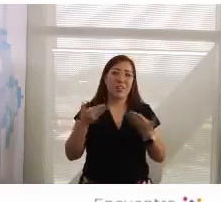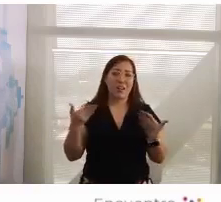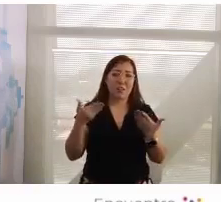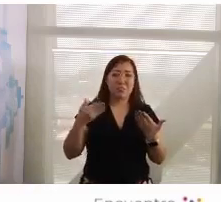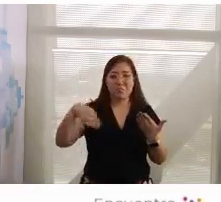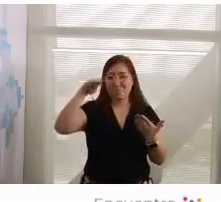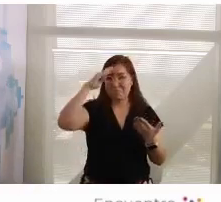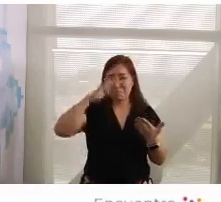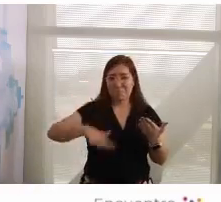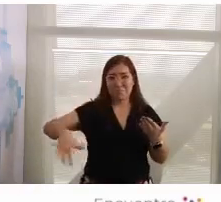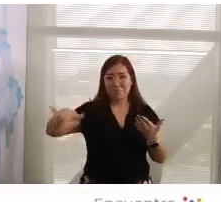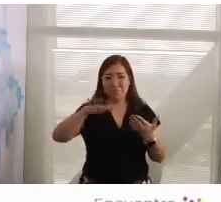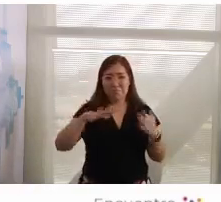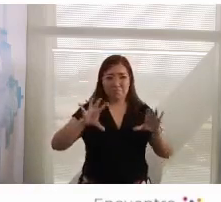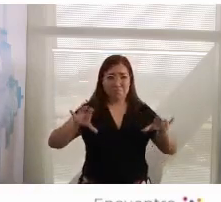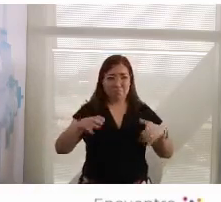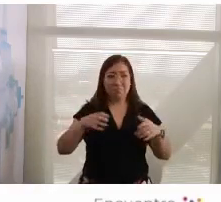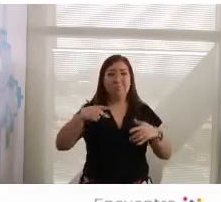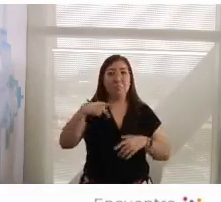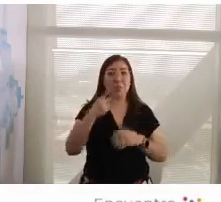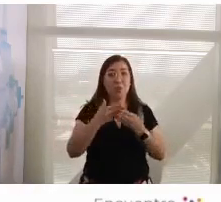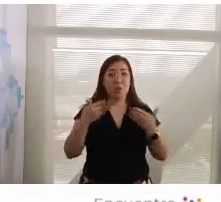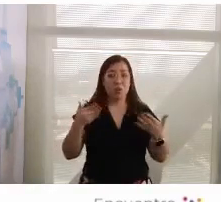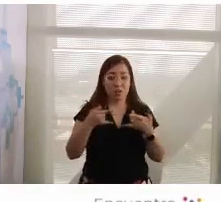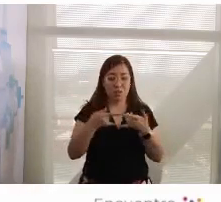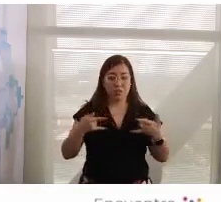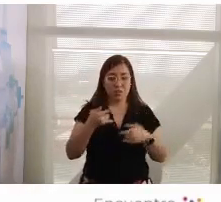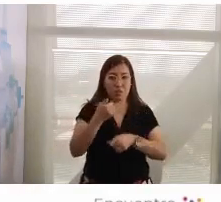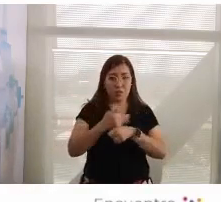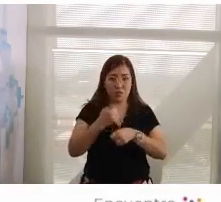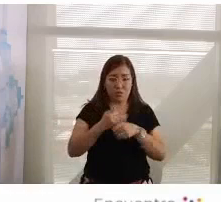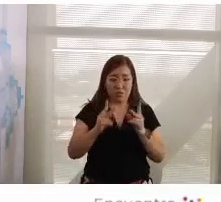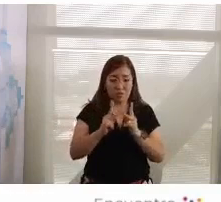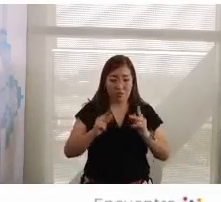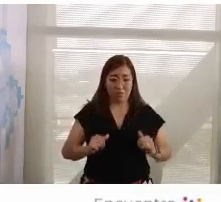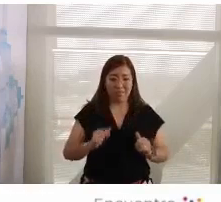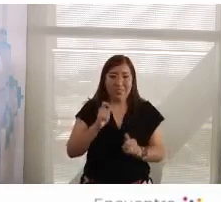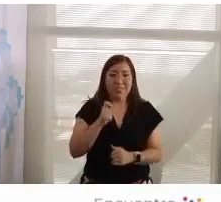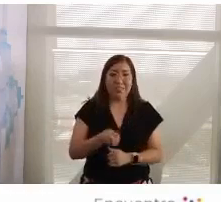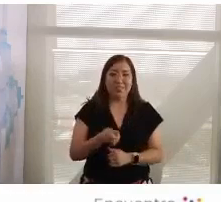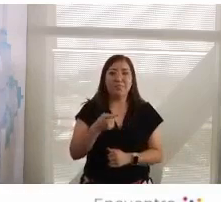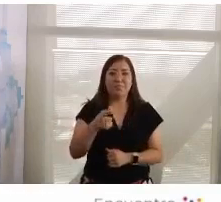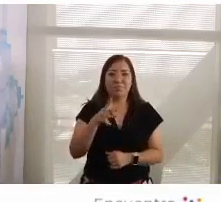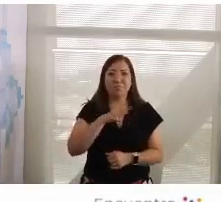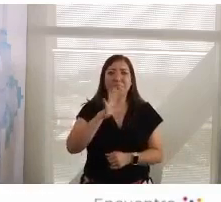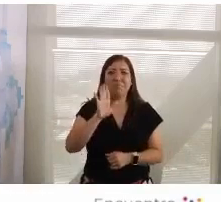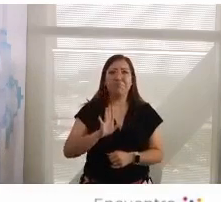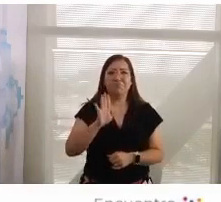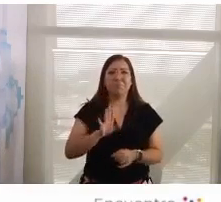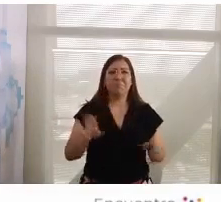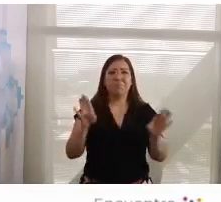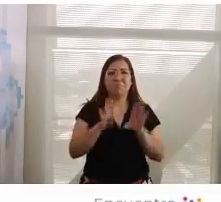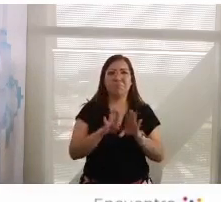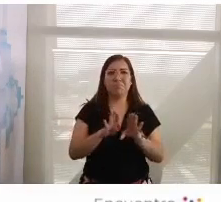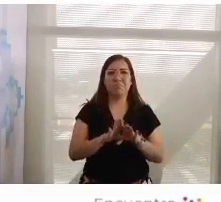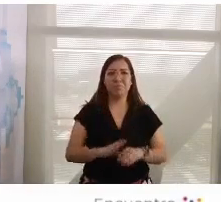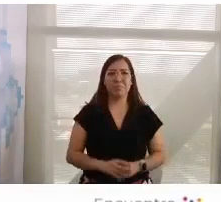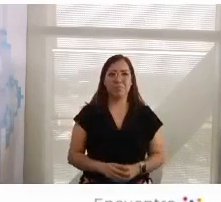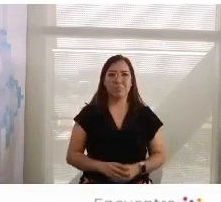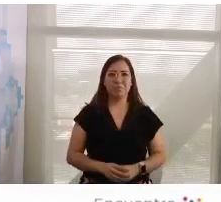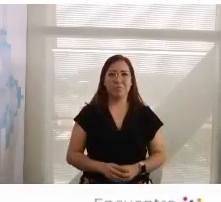parece que la fase histórica que nosotros vivimos es una antítese de mayo de 68 en París.